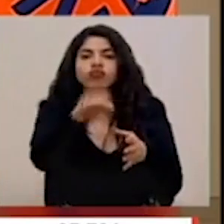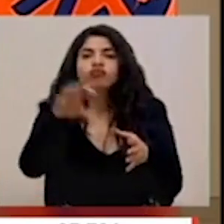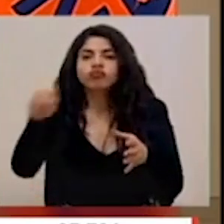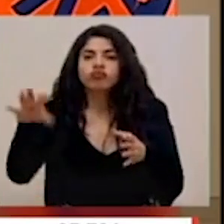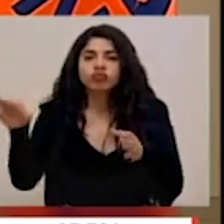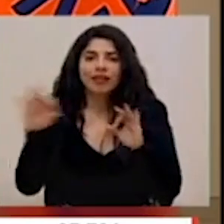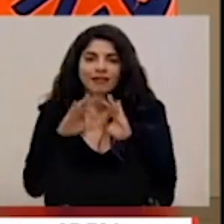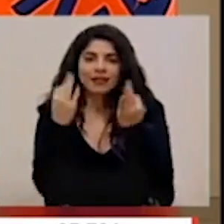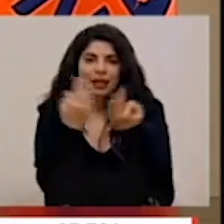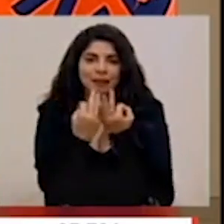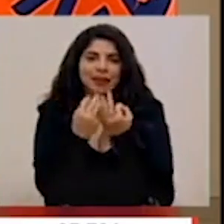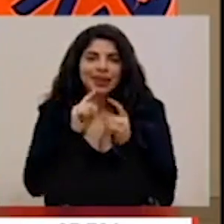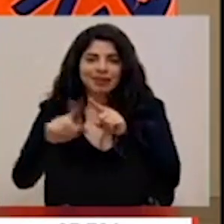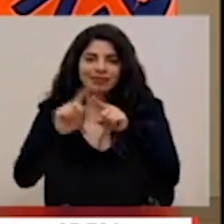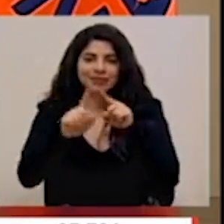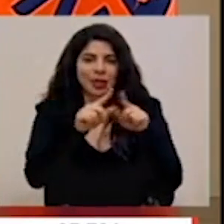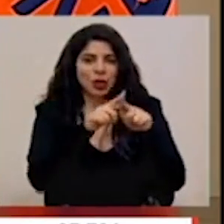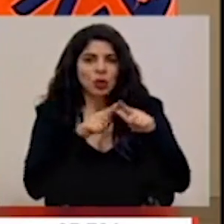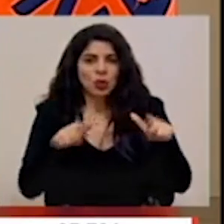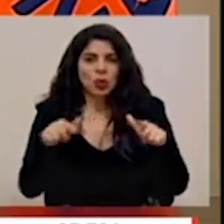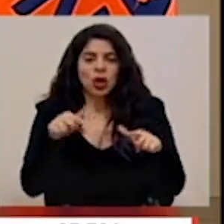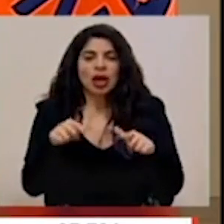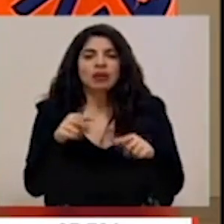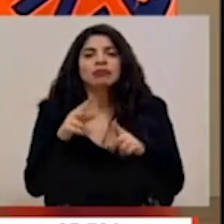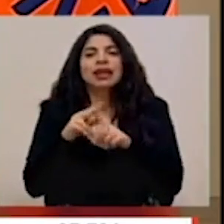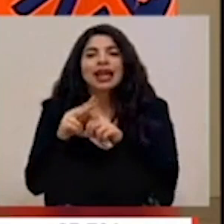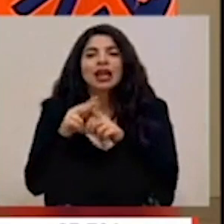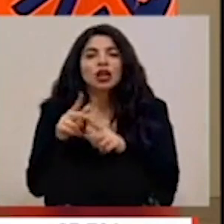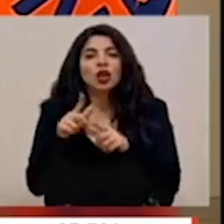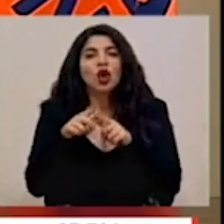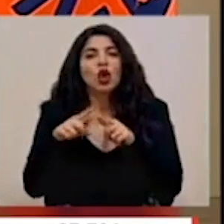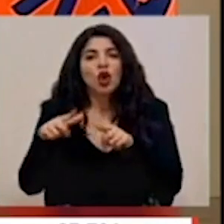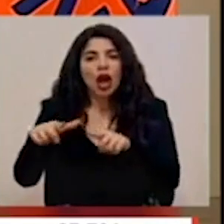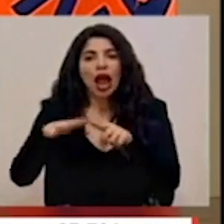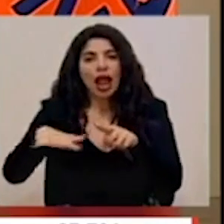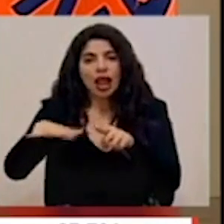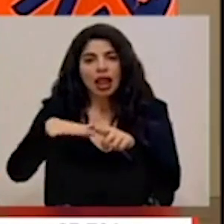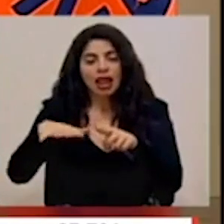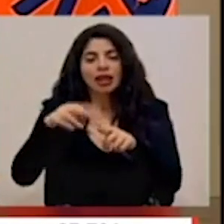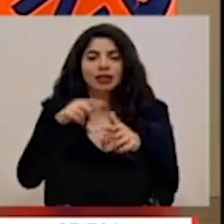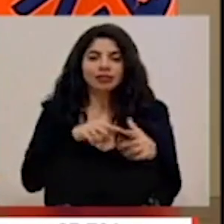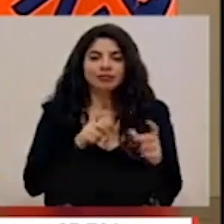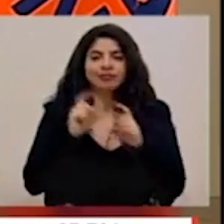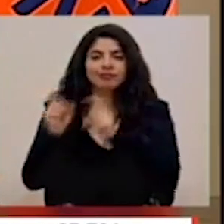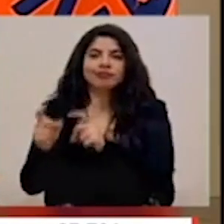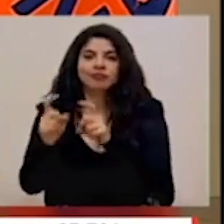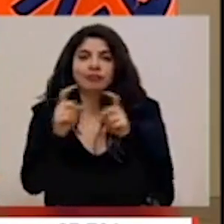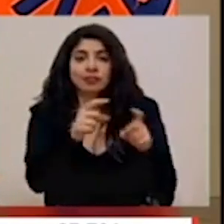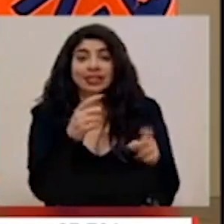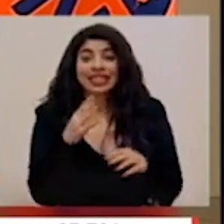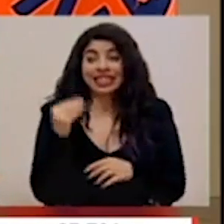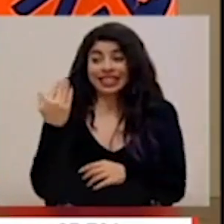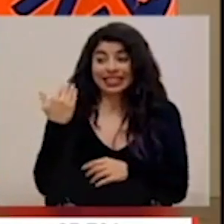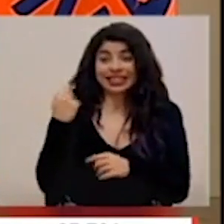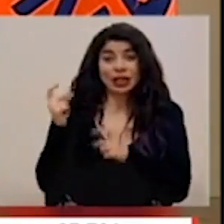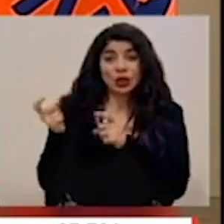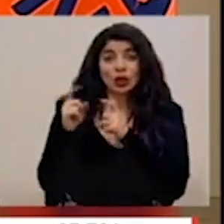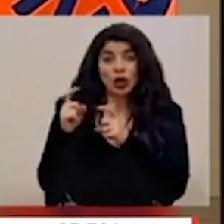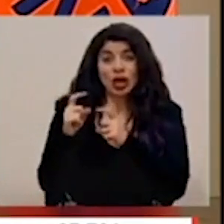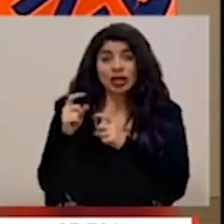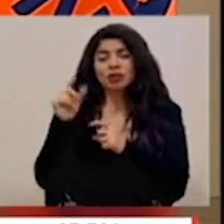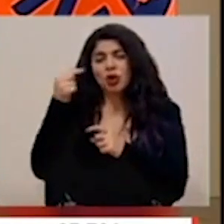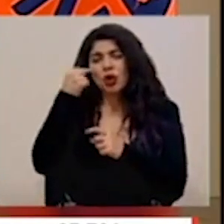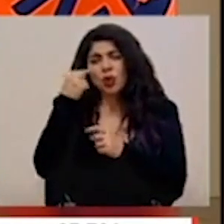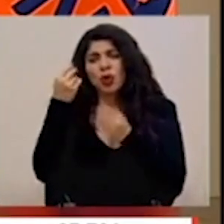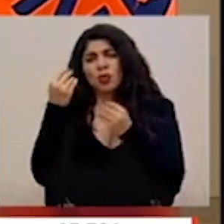territorios mediante el esquema de créditos locales. Y las donaciones más recientes incluyen un aporte, entre muchos otros, que ha hecho